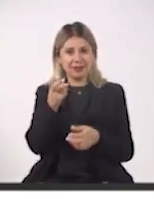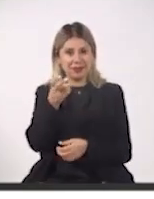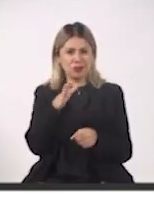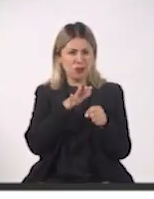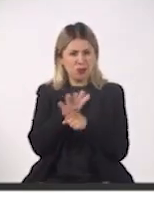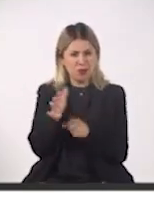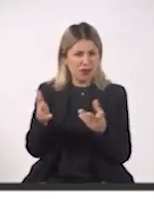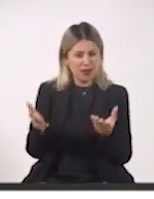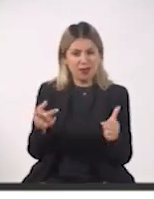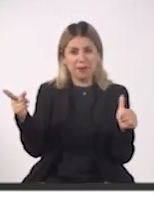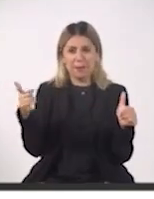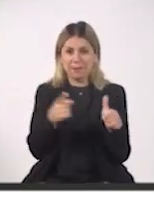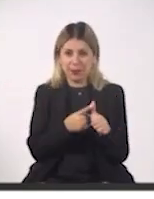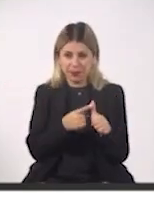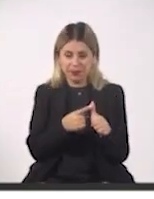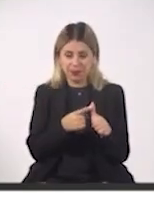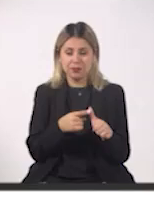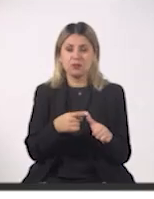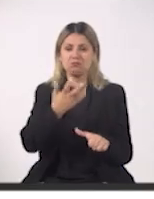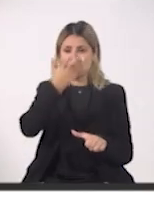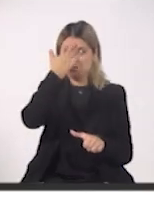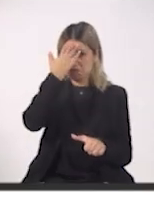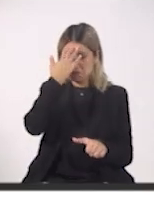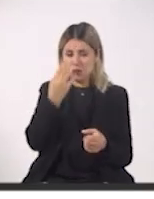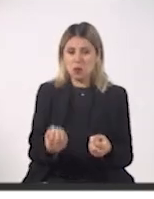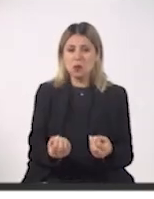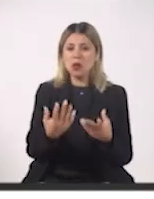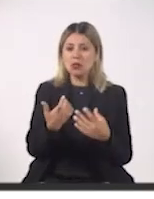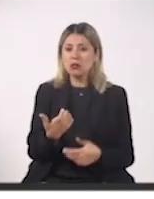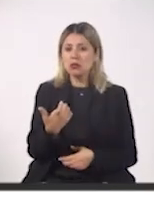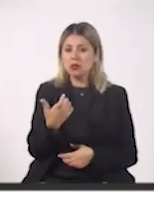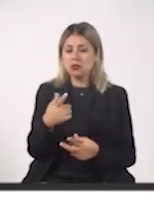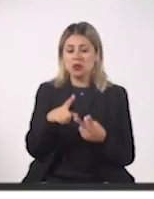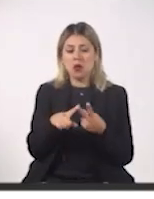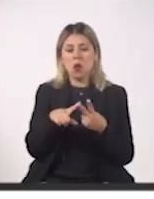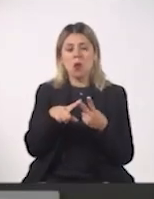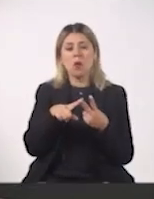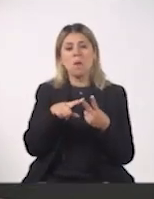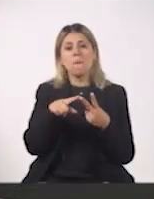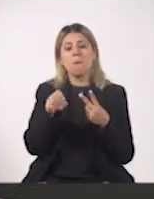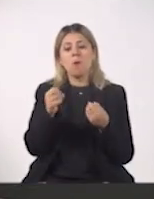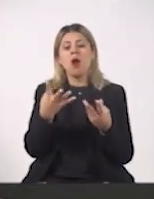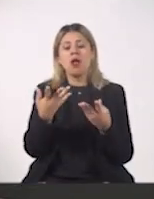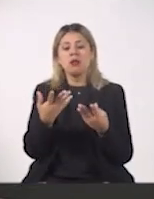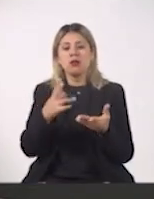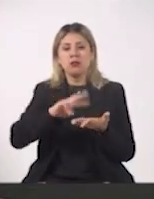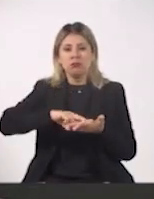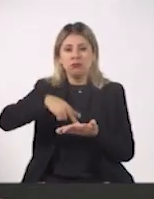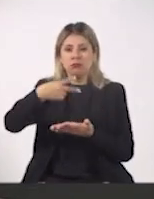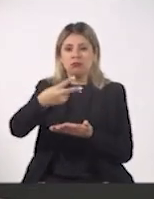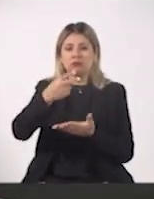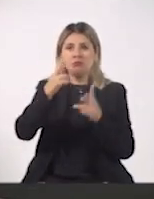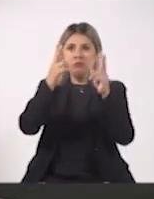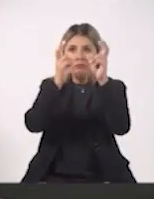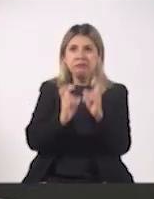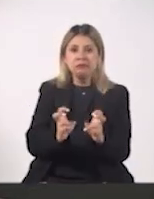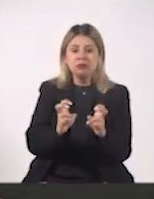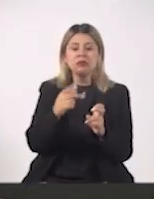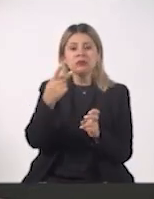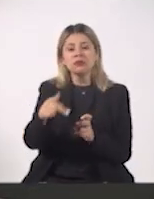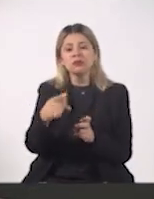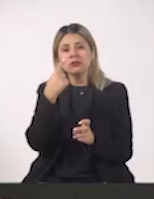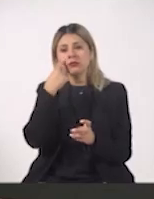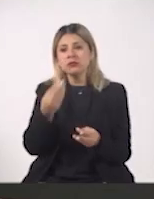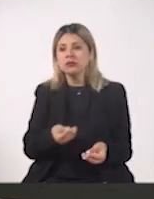capacidades? Primero, pues además de conocer tu saldo, tus movimientos, bajar tu estado de cuenta, porque de repente esto es muy útil porque llegas a pedir